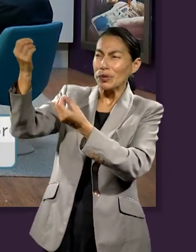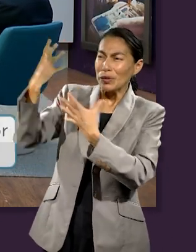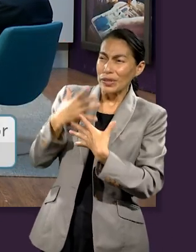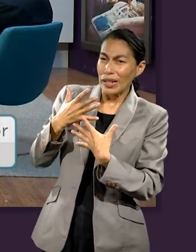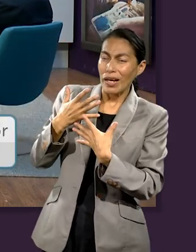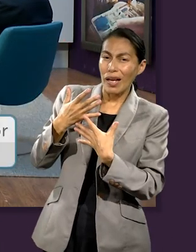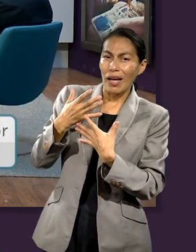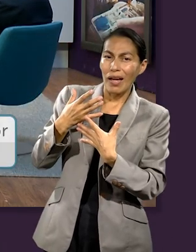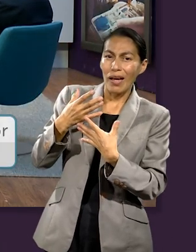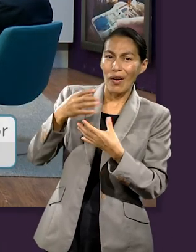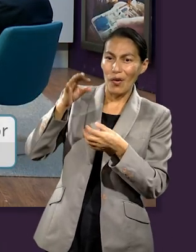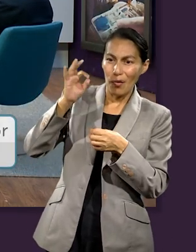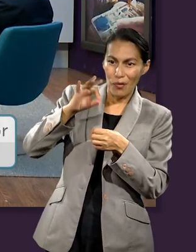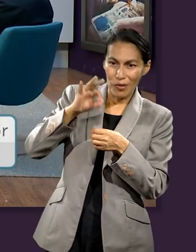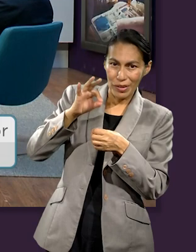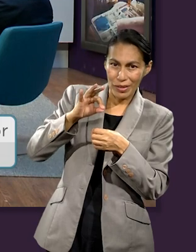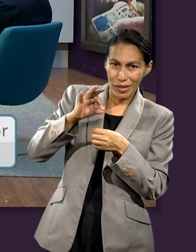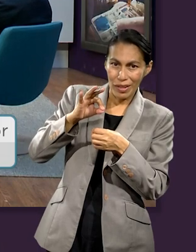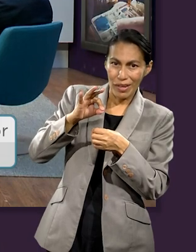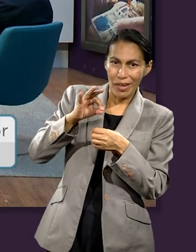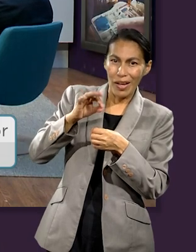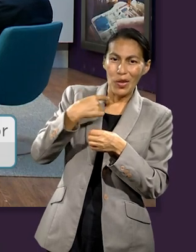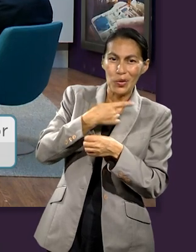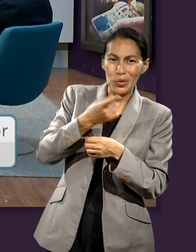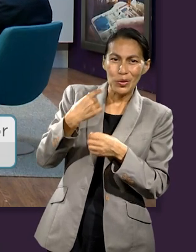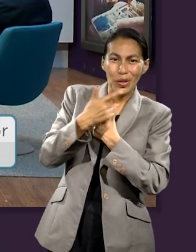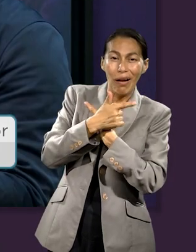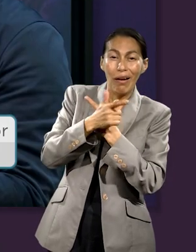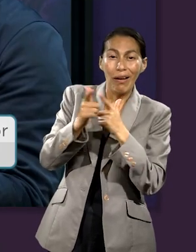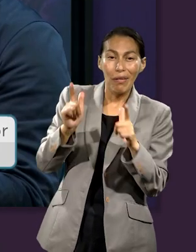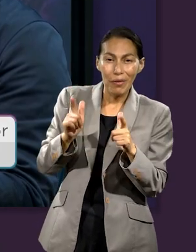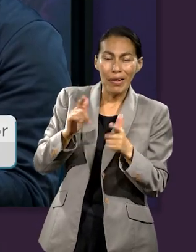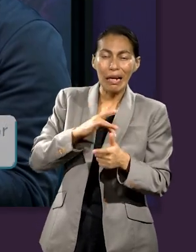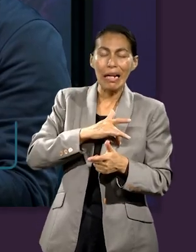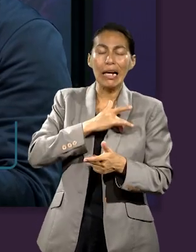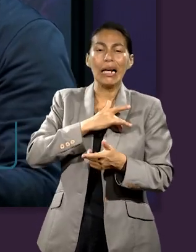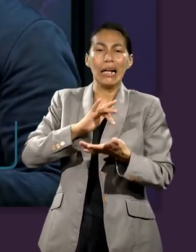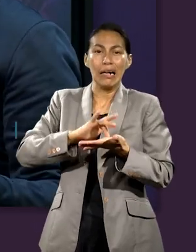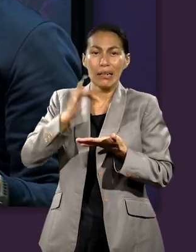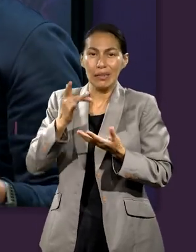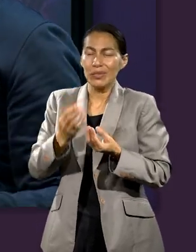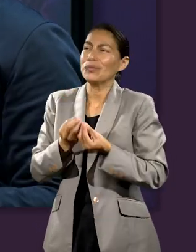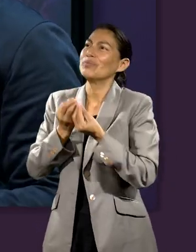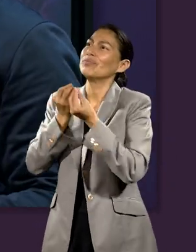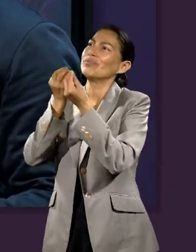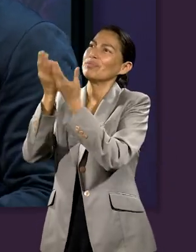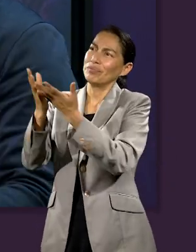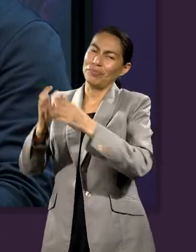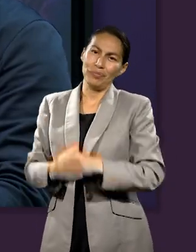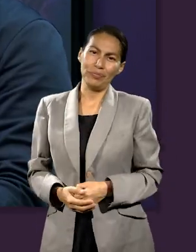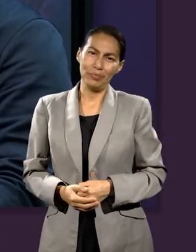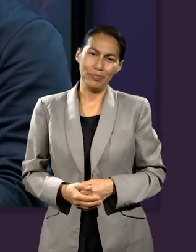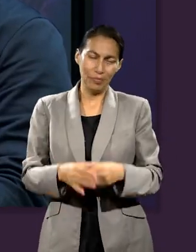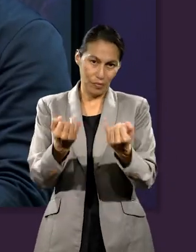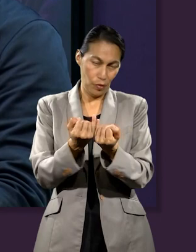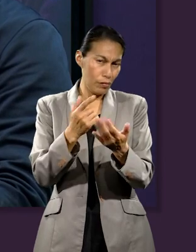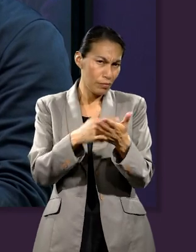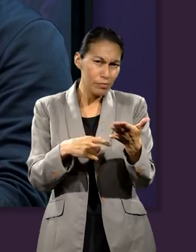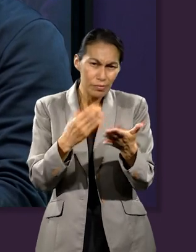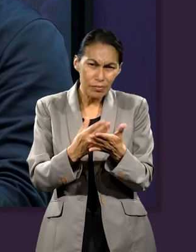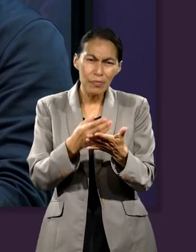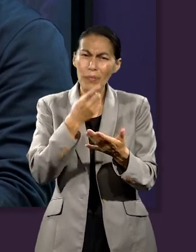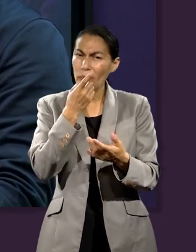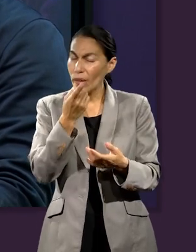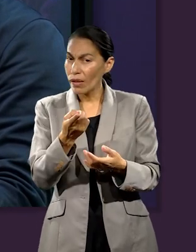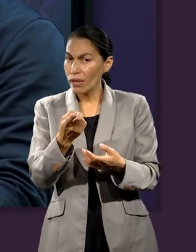Somos agradecidos a Dios por lo que Él ha hecho por nosotros en nuestra vida. También la lección marca que menciona